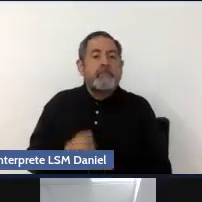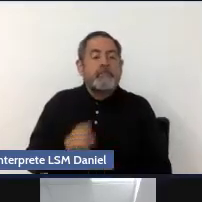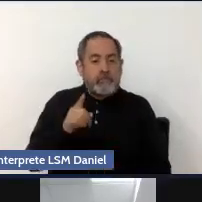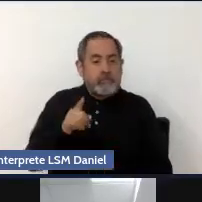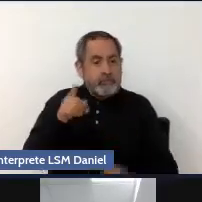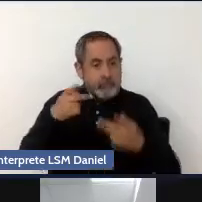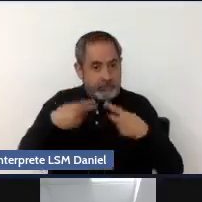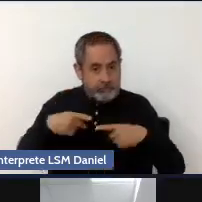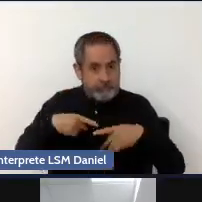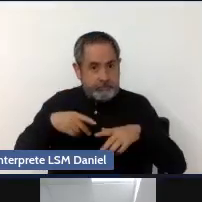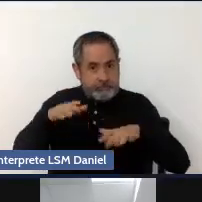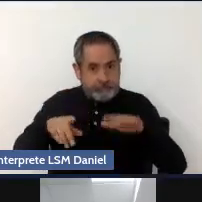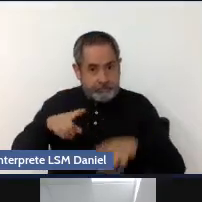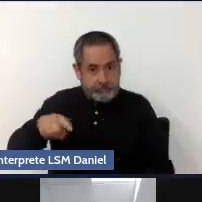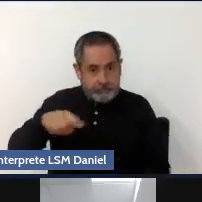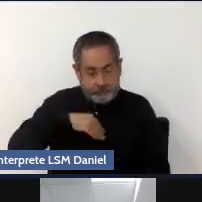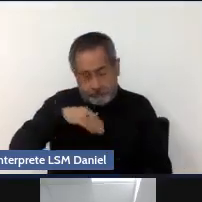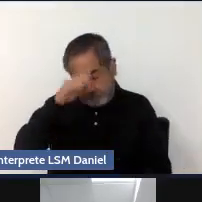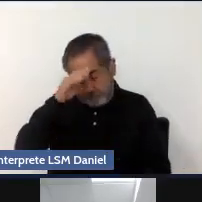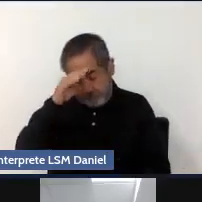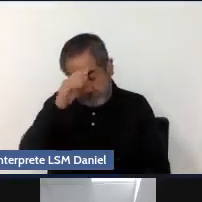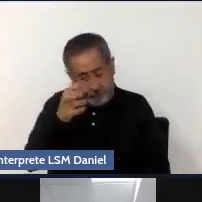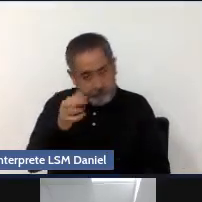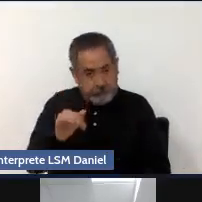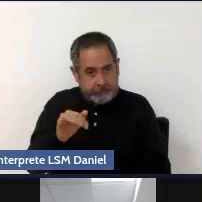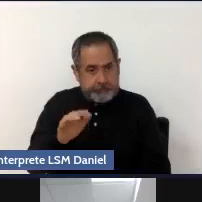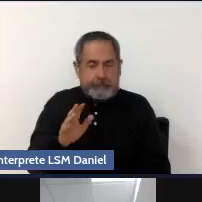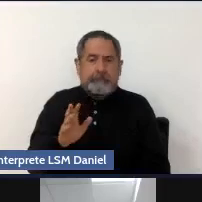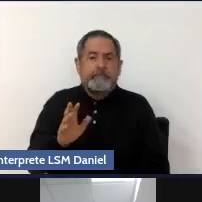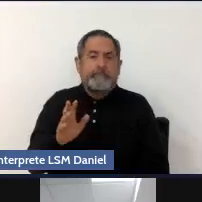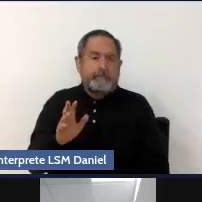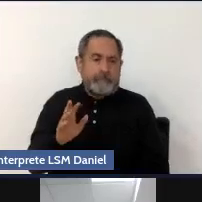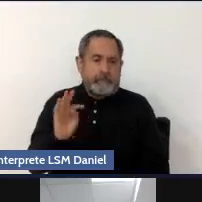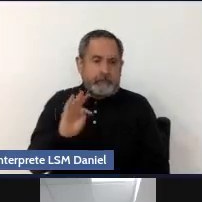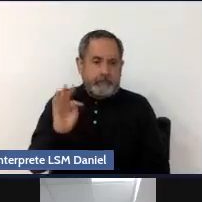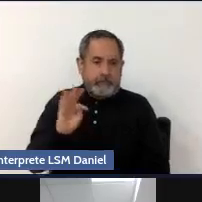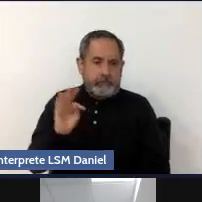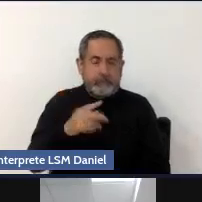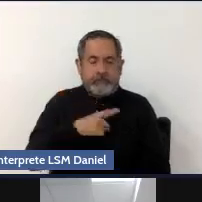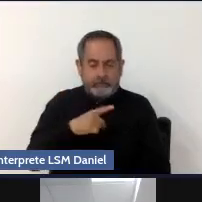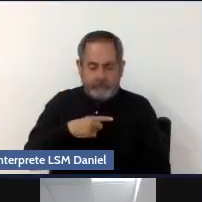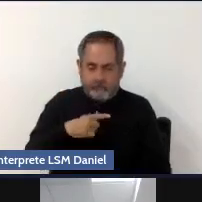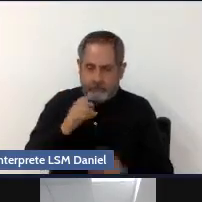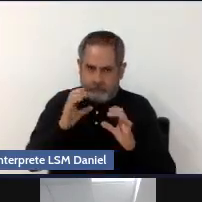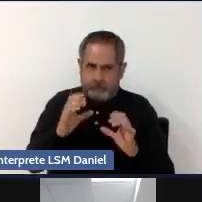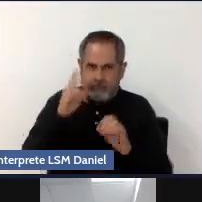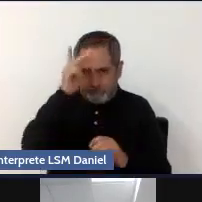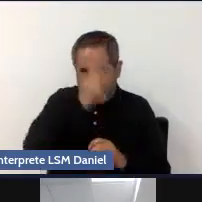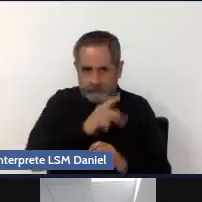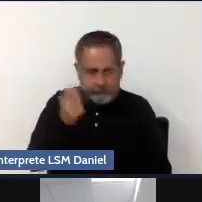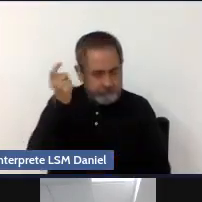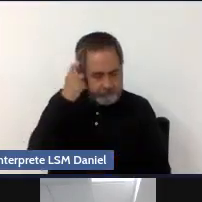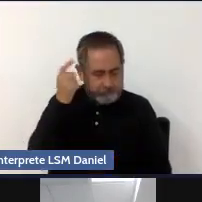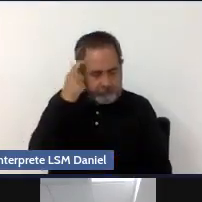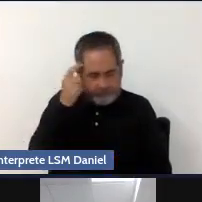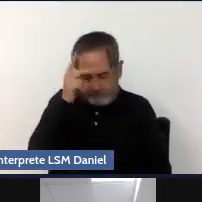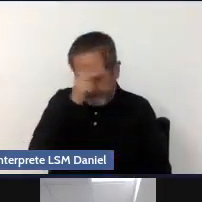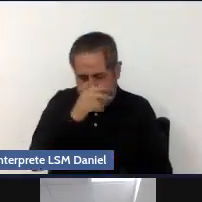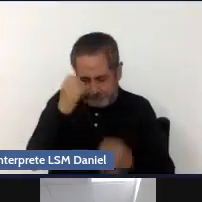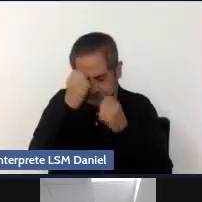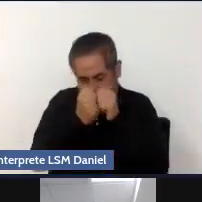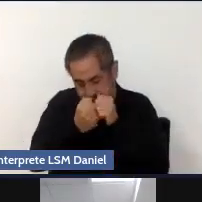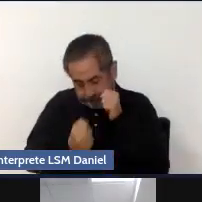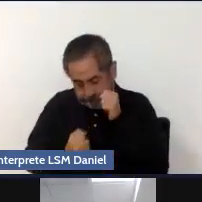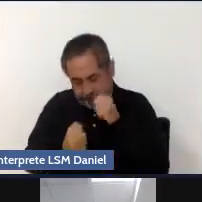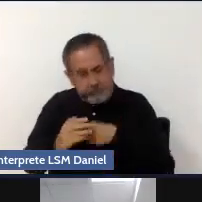regularmente reacciona de esta manera, quizá habrá que revisar qué tanto viene a ir reprimiendo y